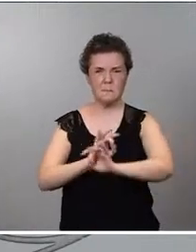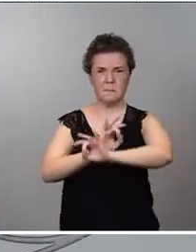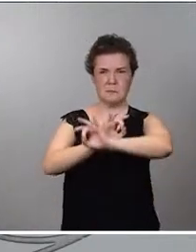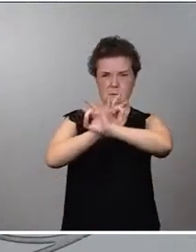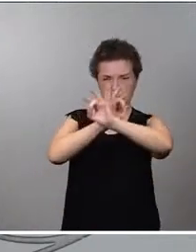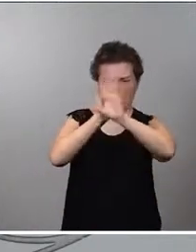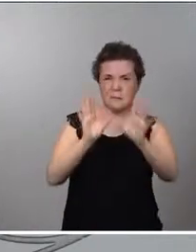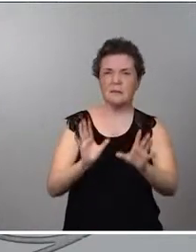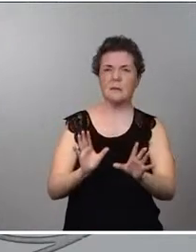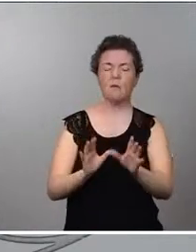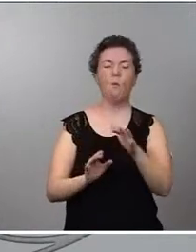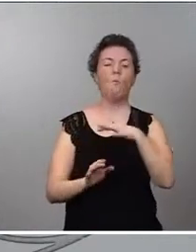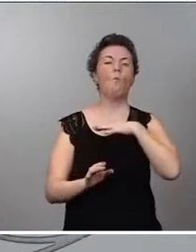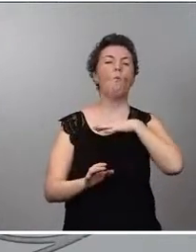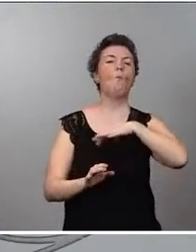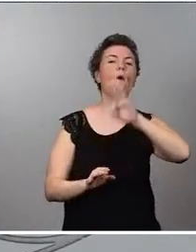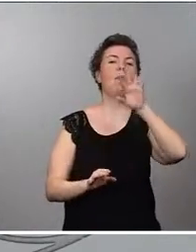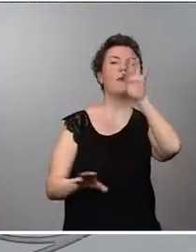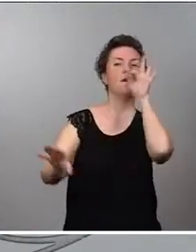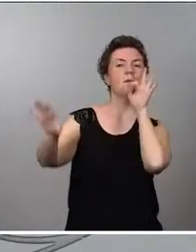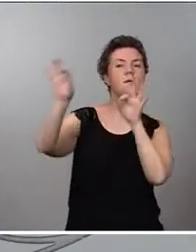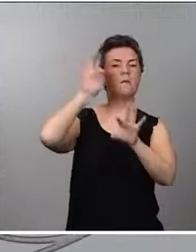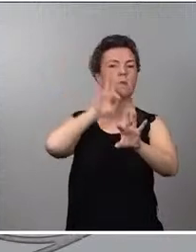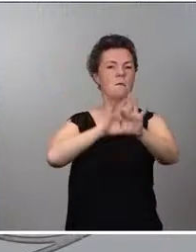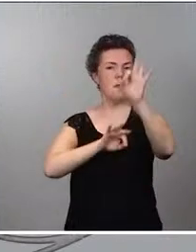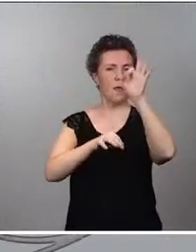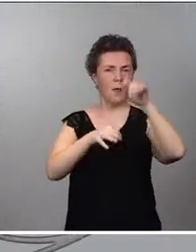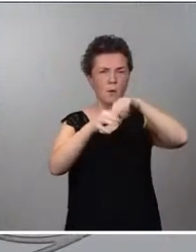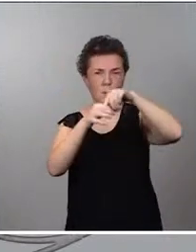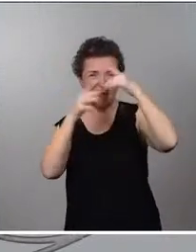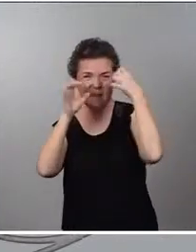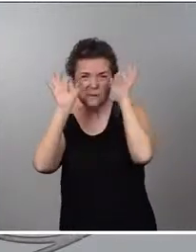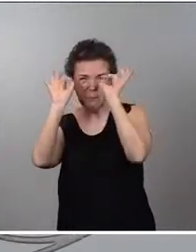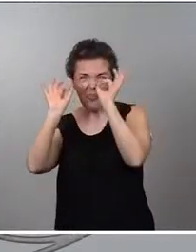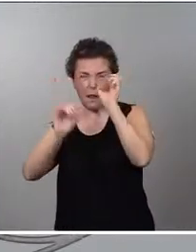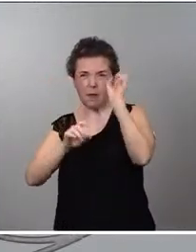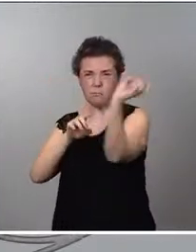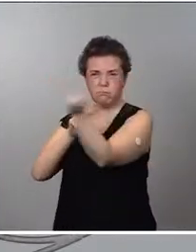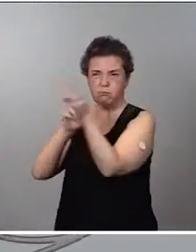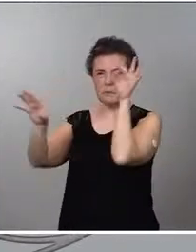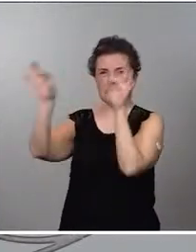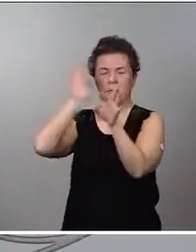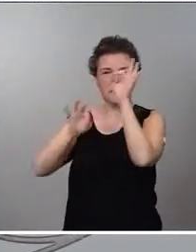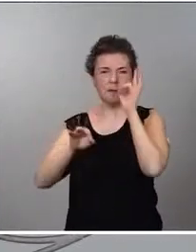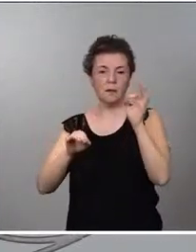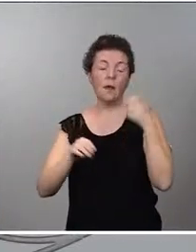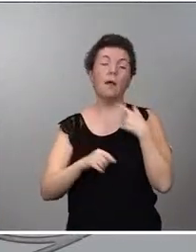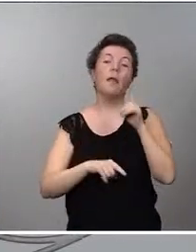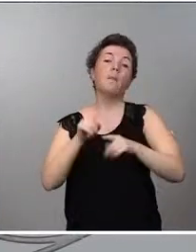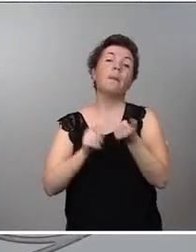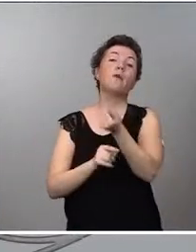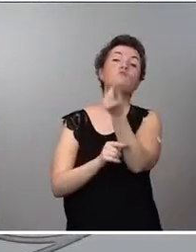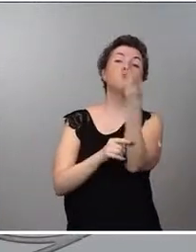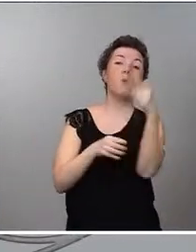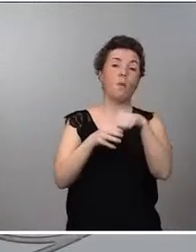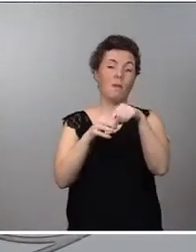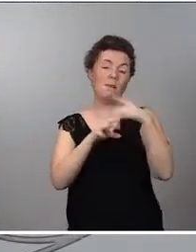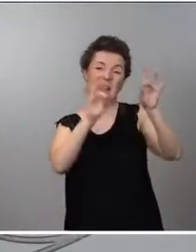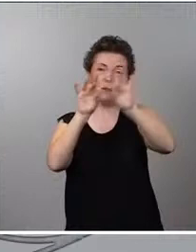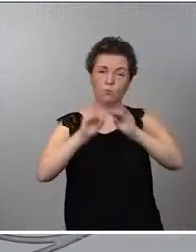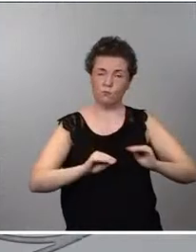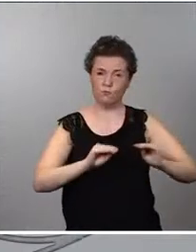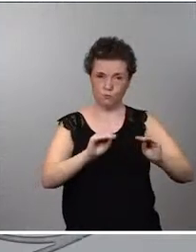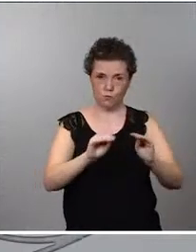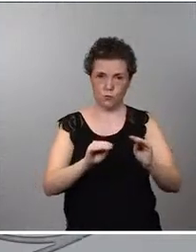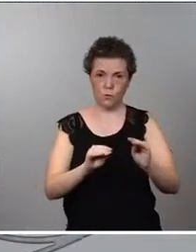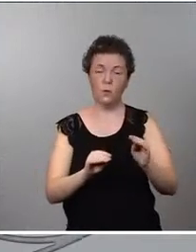mayor posibilidad para poder elegir entre las distintas especialidades que tienen en relación al número que han accedido y el territorio. Y por tanto, lo que ya